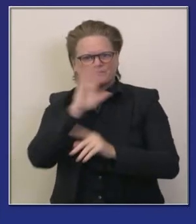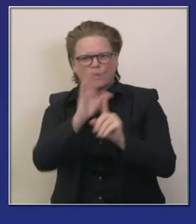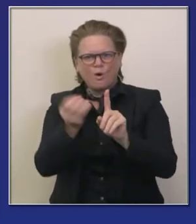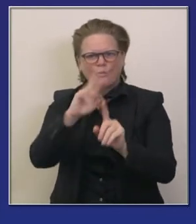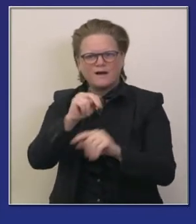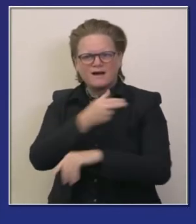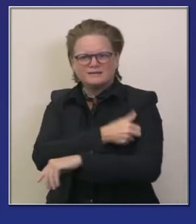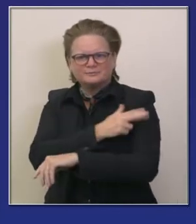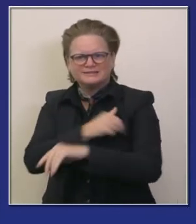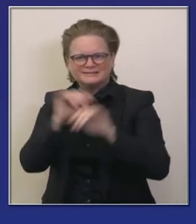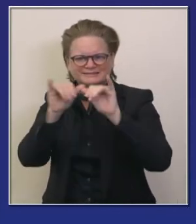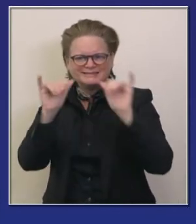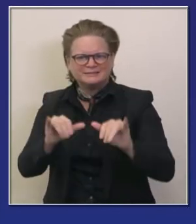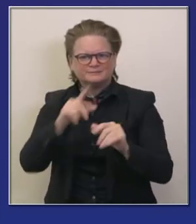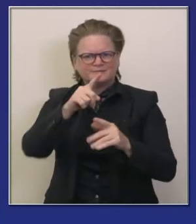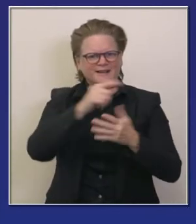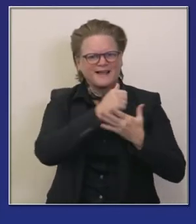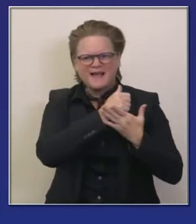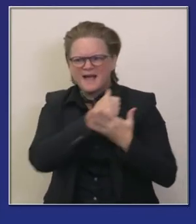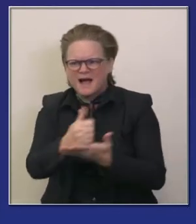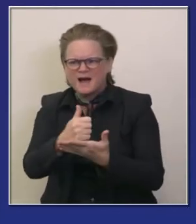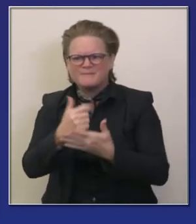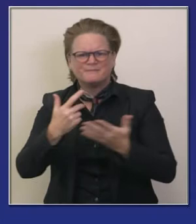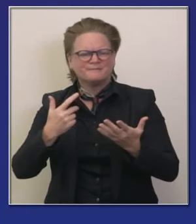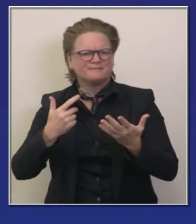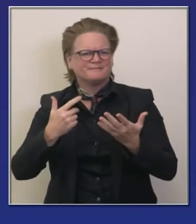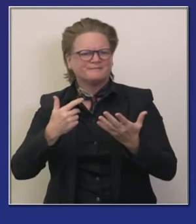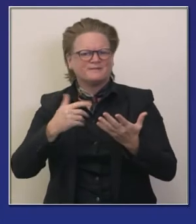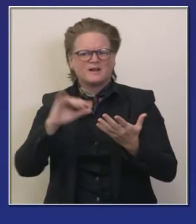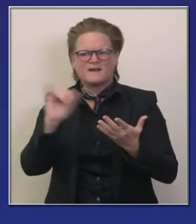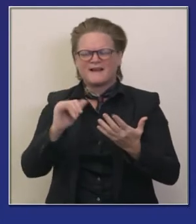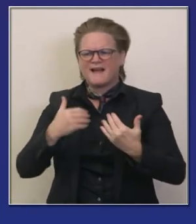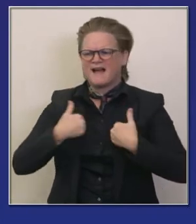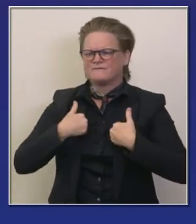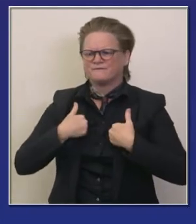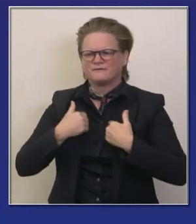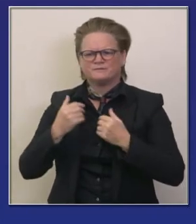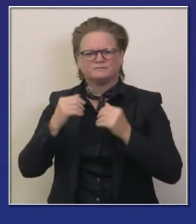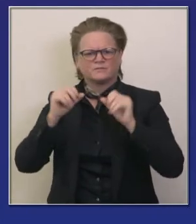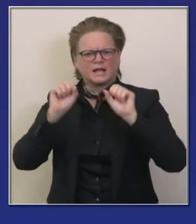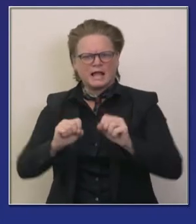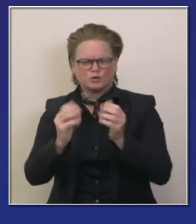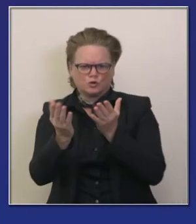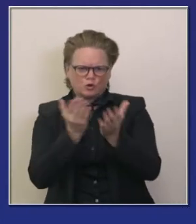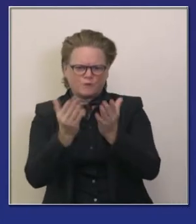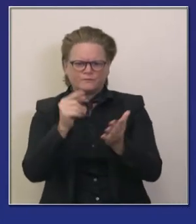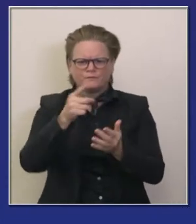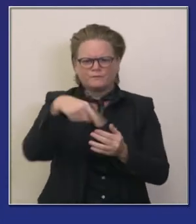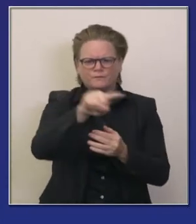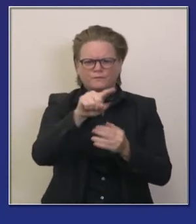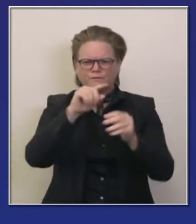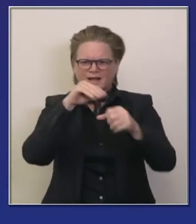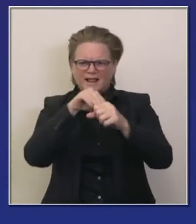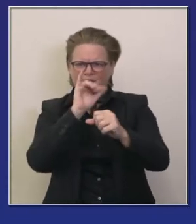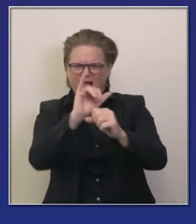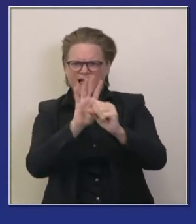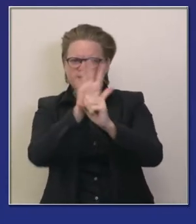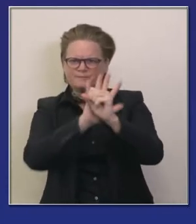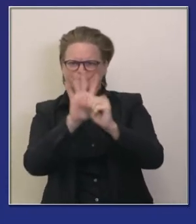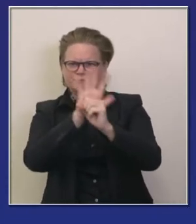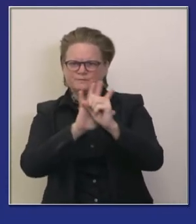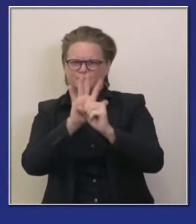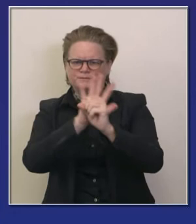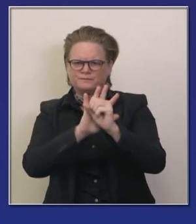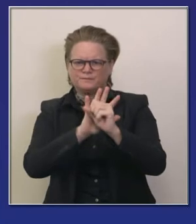intensivos en cuanto a protocolos y ayuda mutua y esa infraestructura de proximidad que nos ayuda a proporcionar